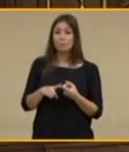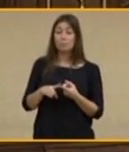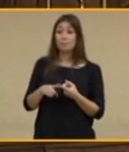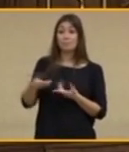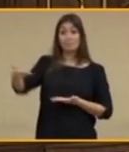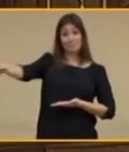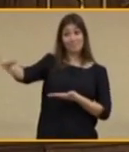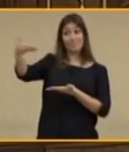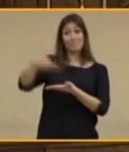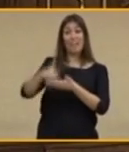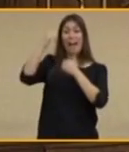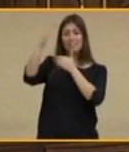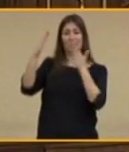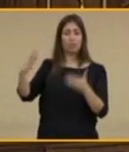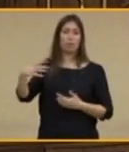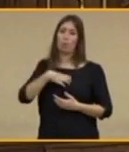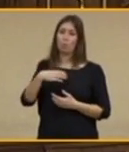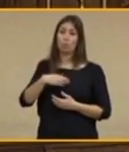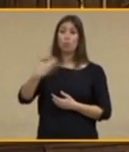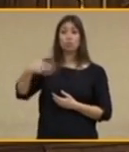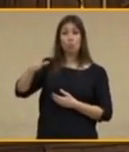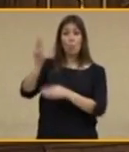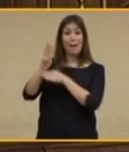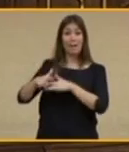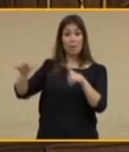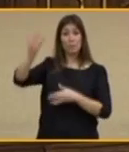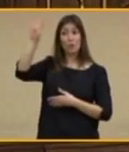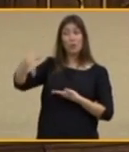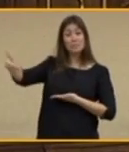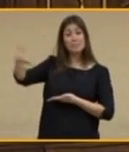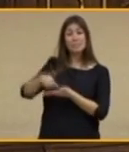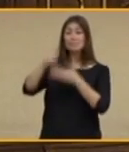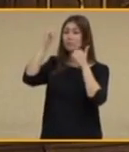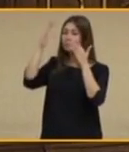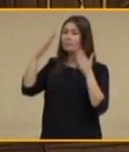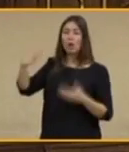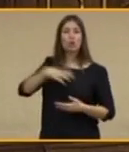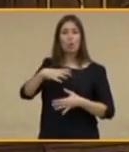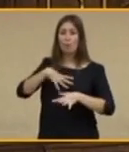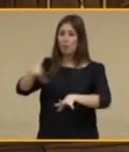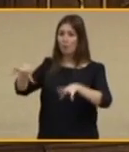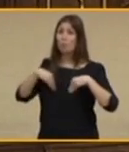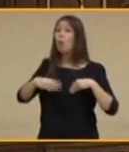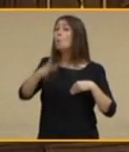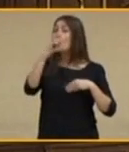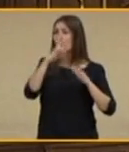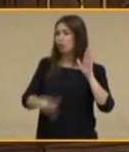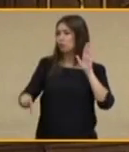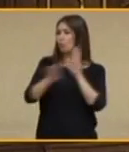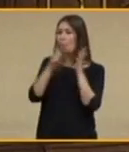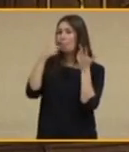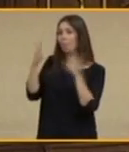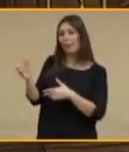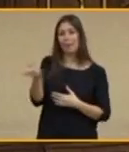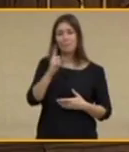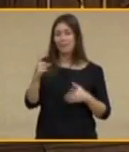lo que nos solicita el Parlamento de Cataluña porque no lo permite la Constitución. No lo permite porque,